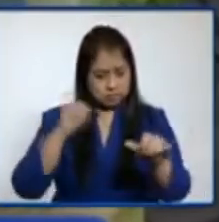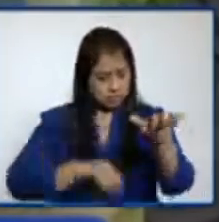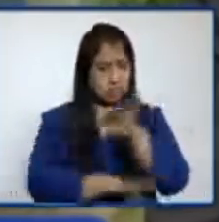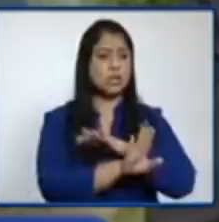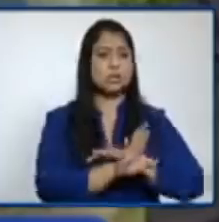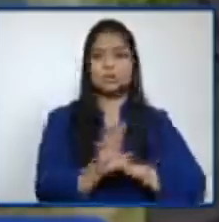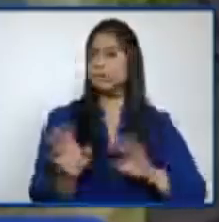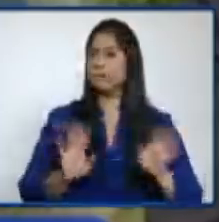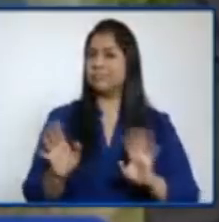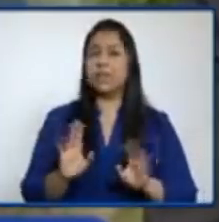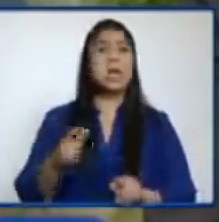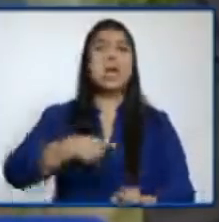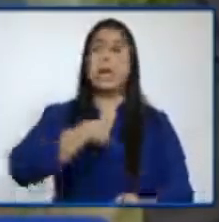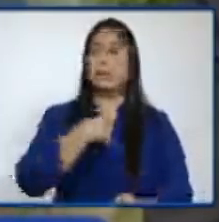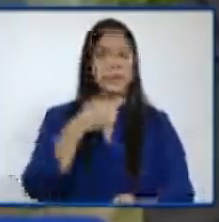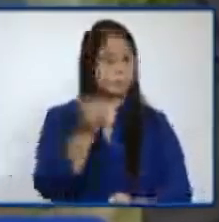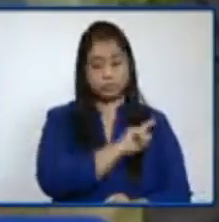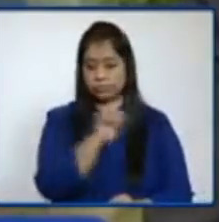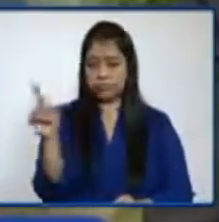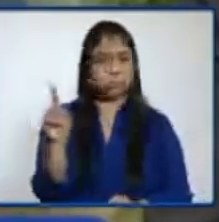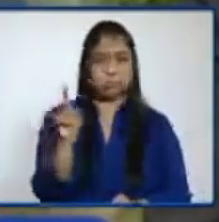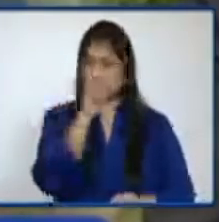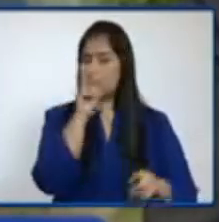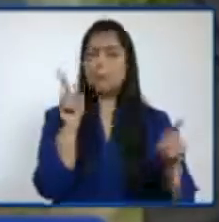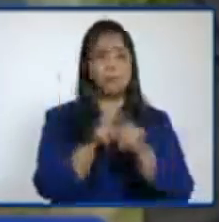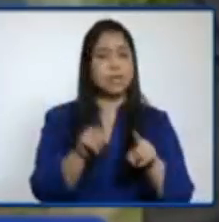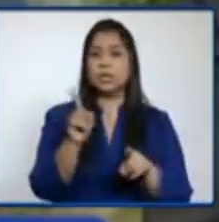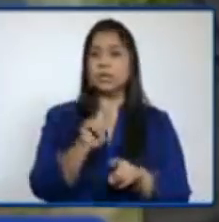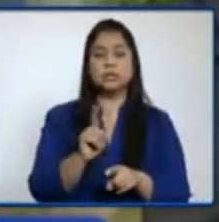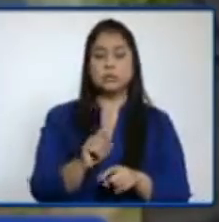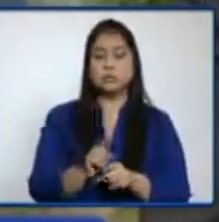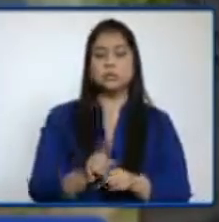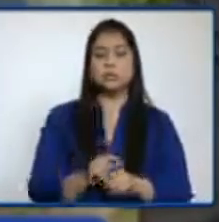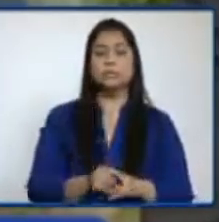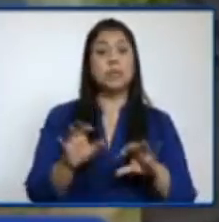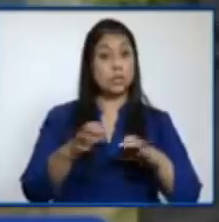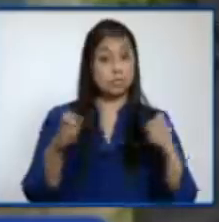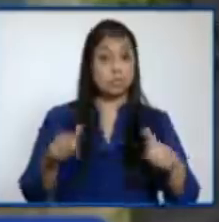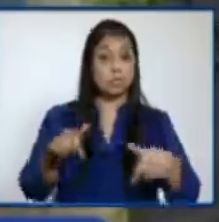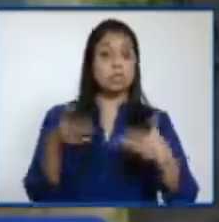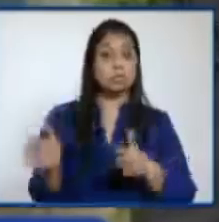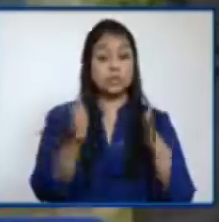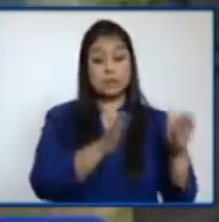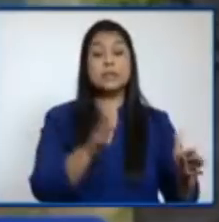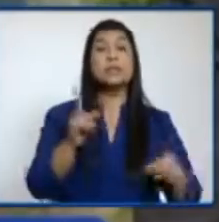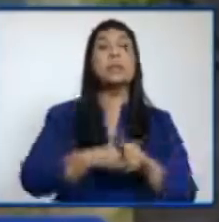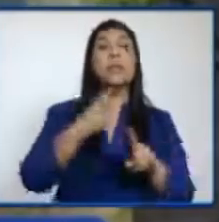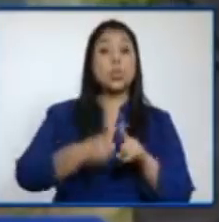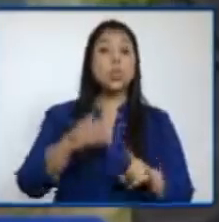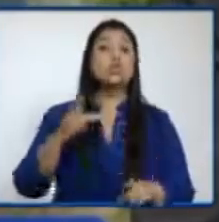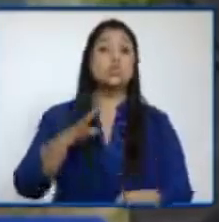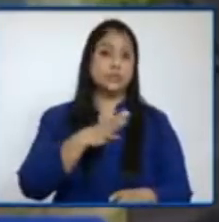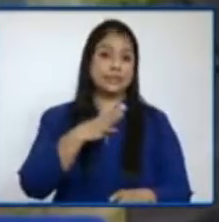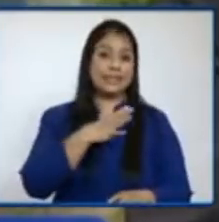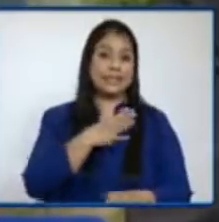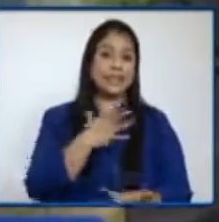ni a los maestros para poder asistir a los colegios o las escuelas. Esto se realiza cuando ya se cuenta con